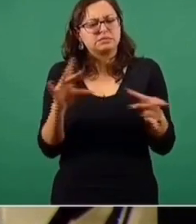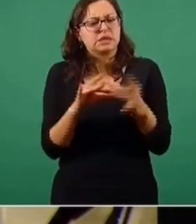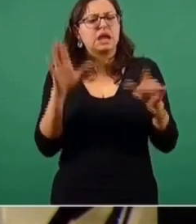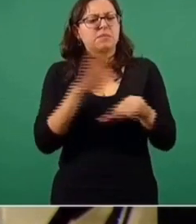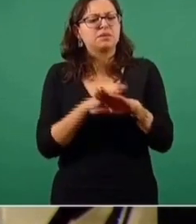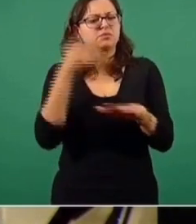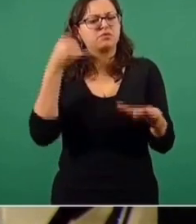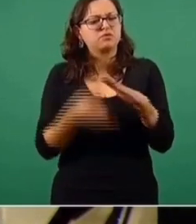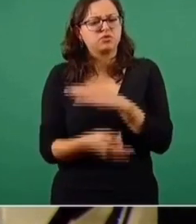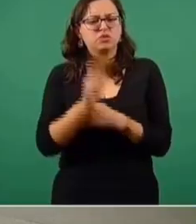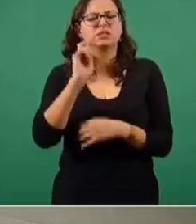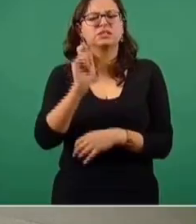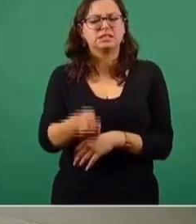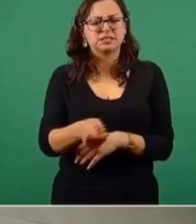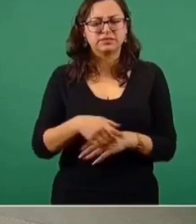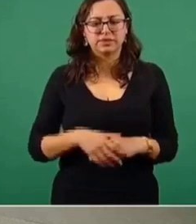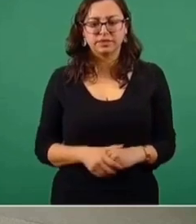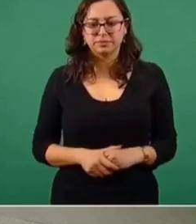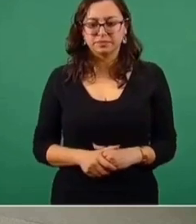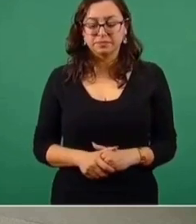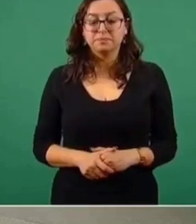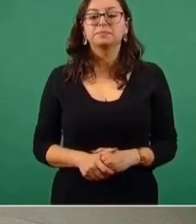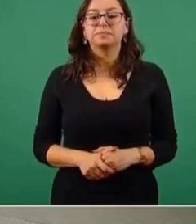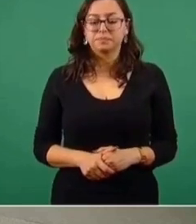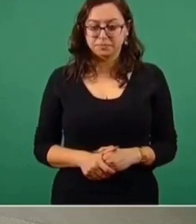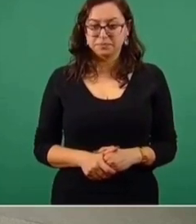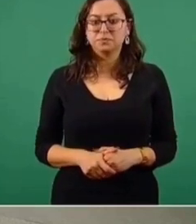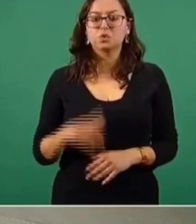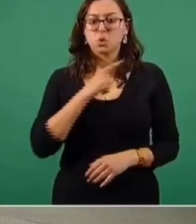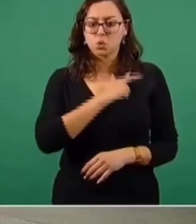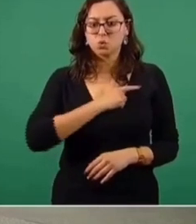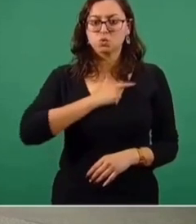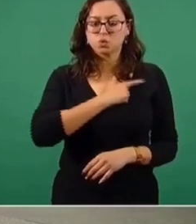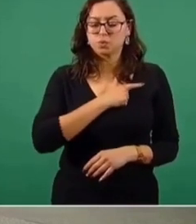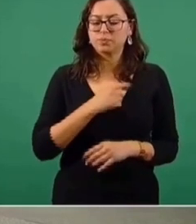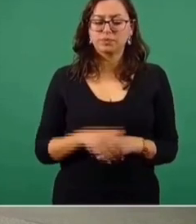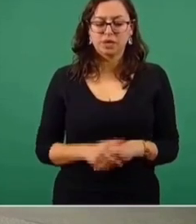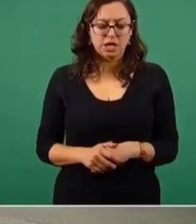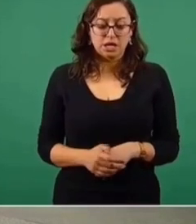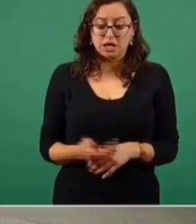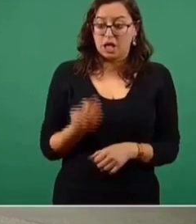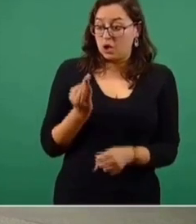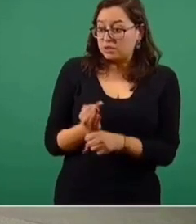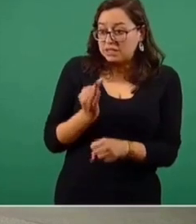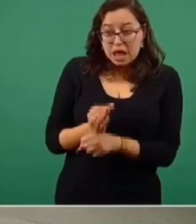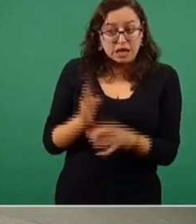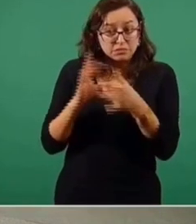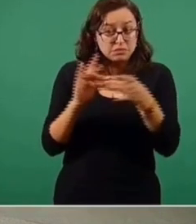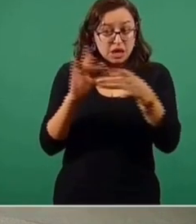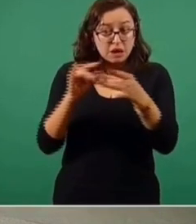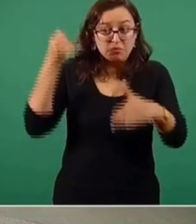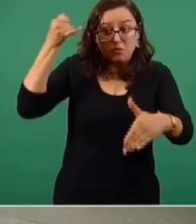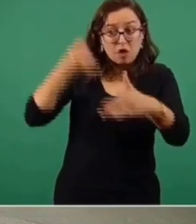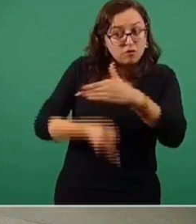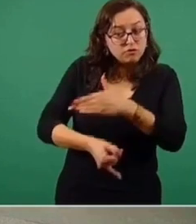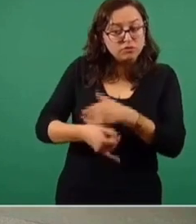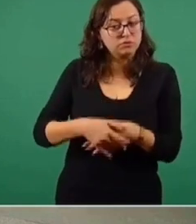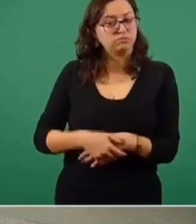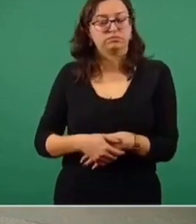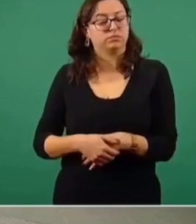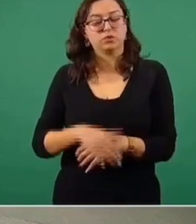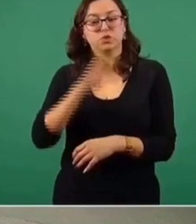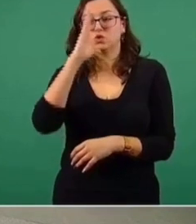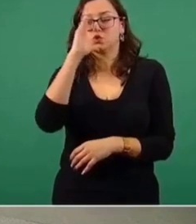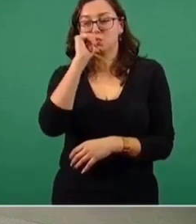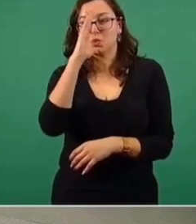estrategia? Con mucho gusto. De momento no le puedo detallar, porque no tengo esa información en la mano, pero podemos conseguirla con